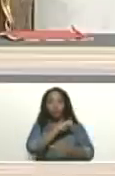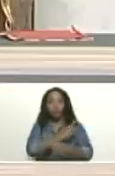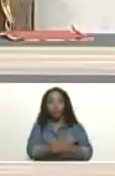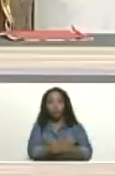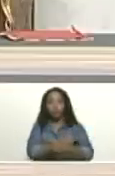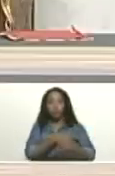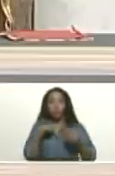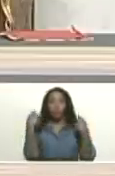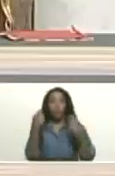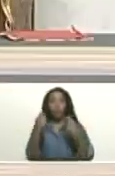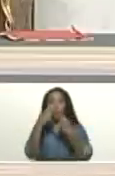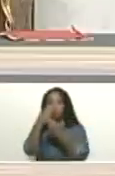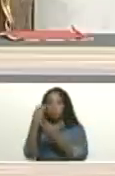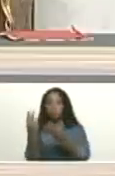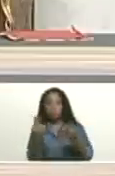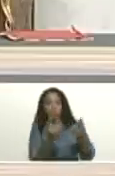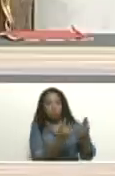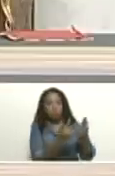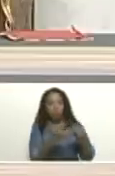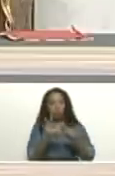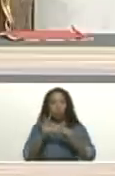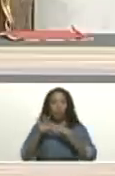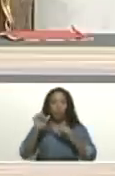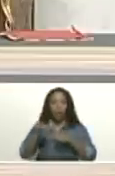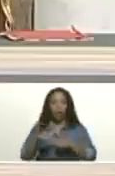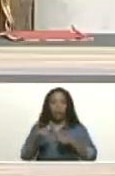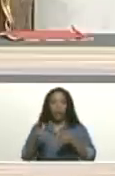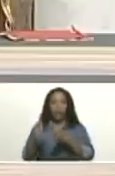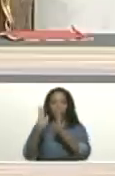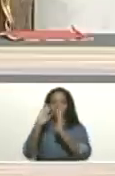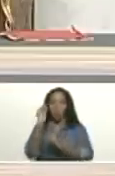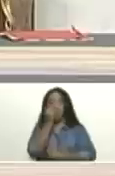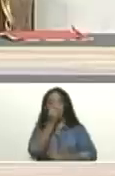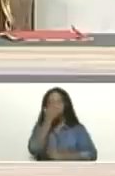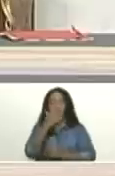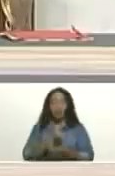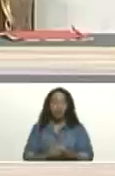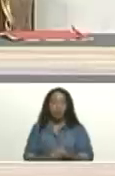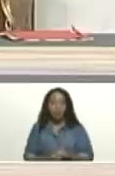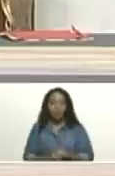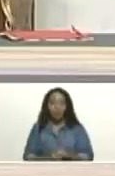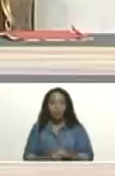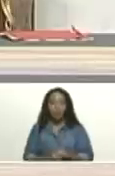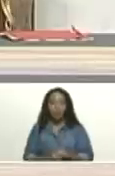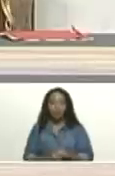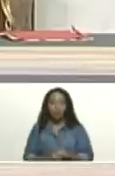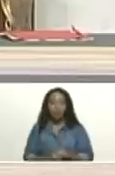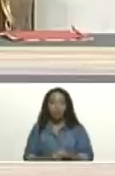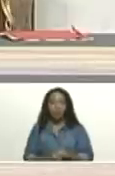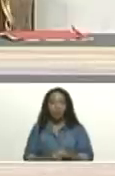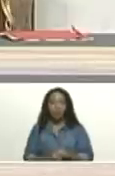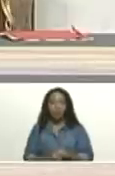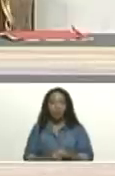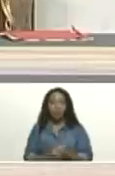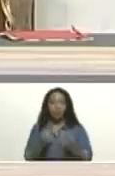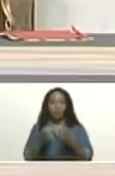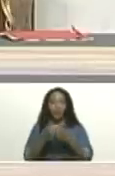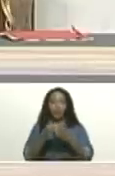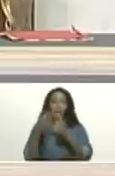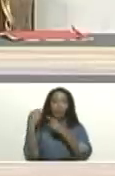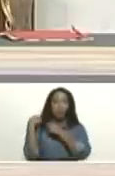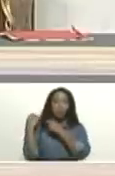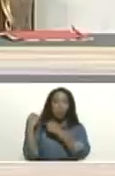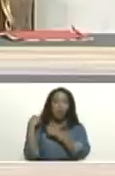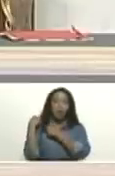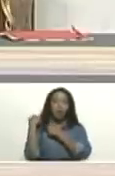invitados especiales acá al Palacio Miraflores. A Jesús Alberto García Corro, comisionado municipal de